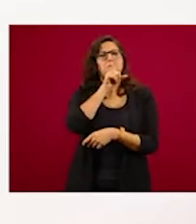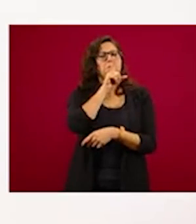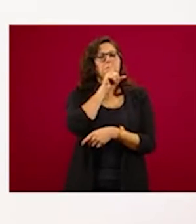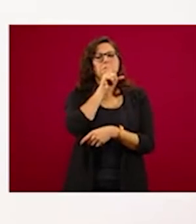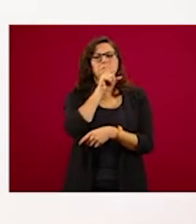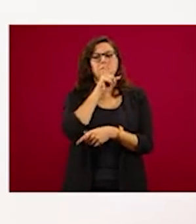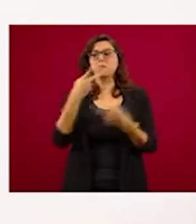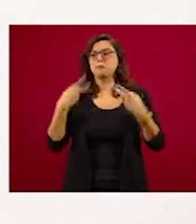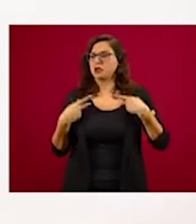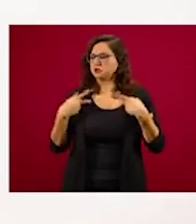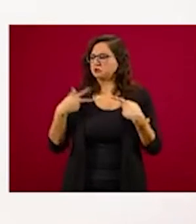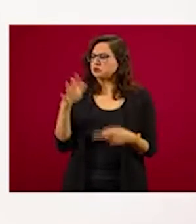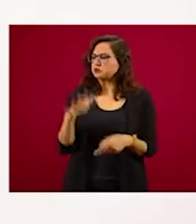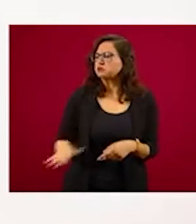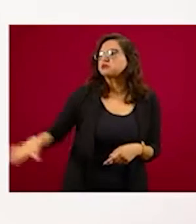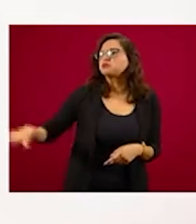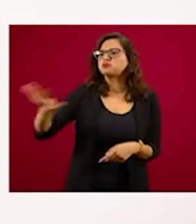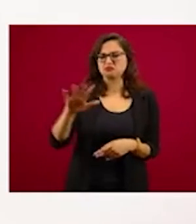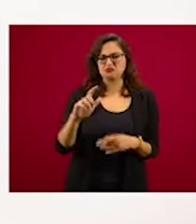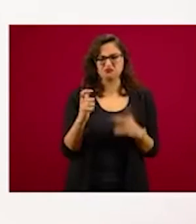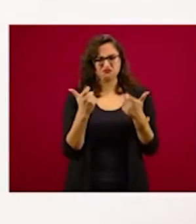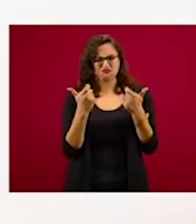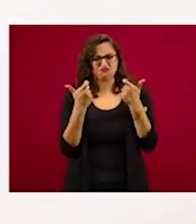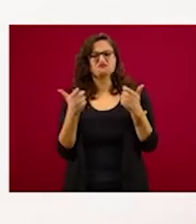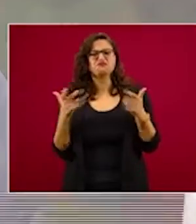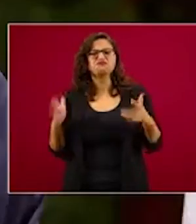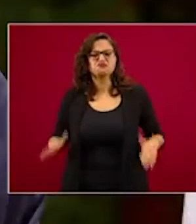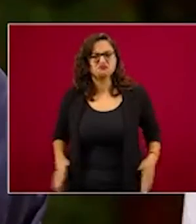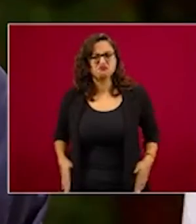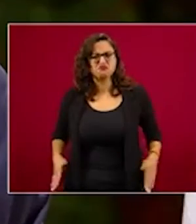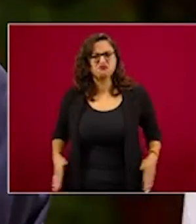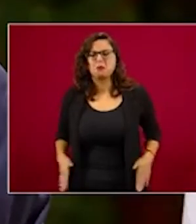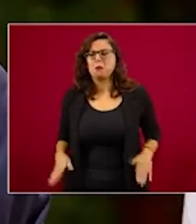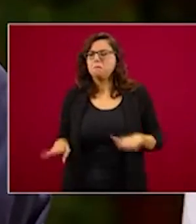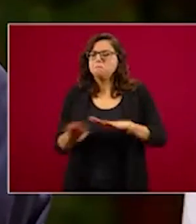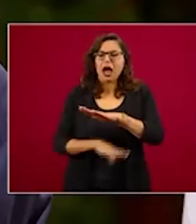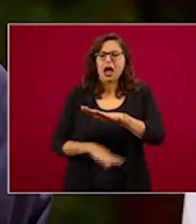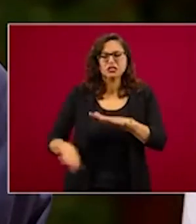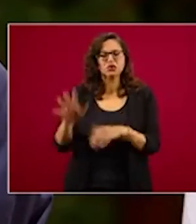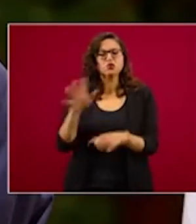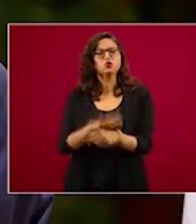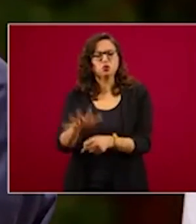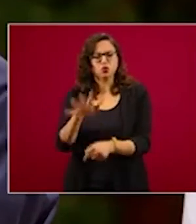tiene recursos para su consumo básico.